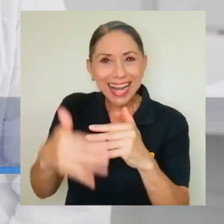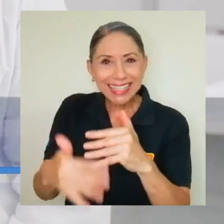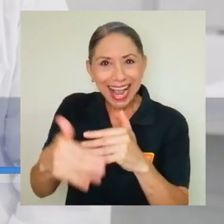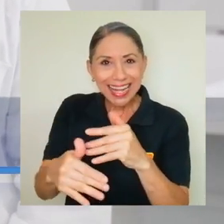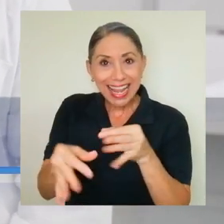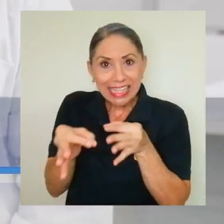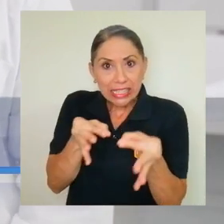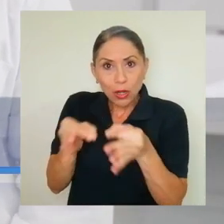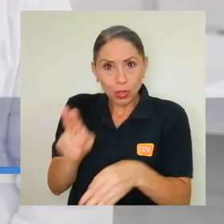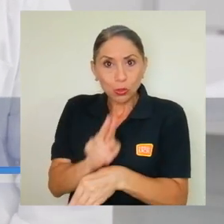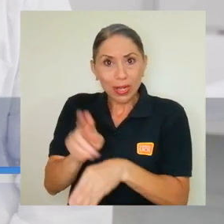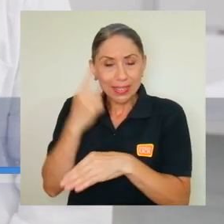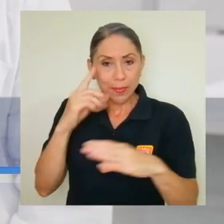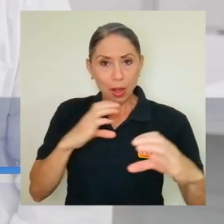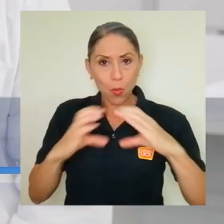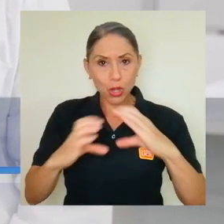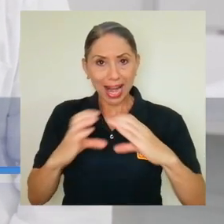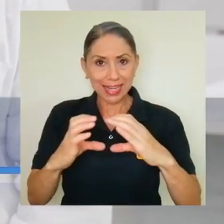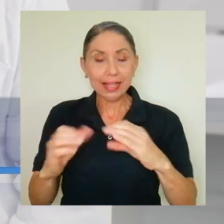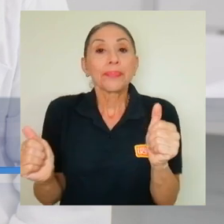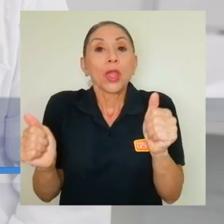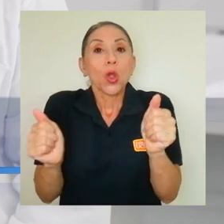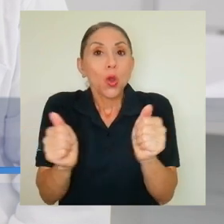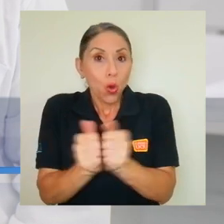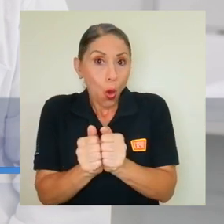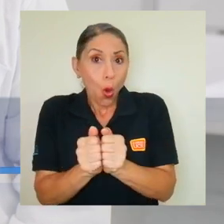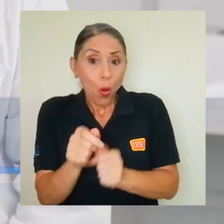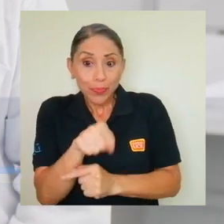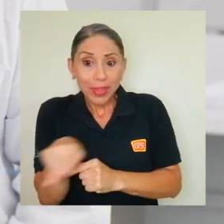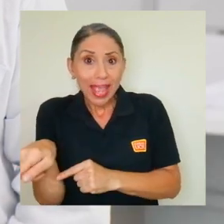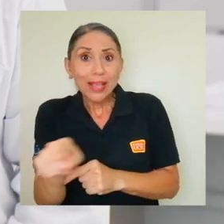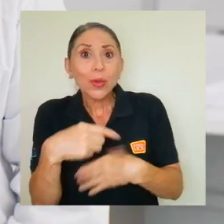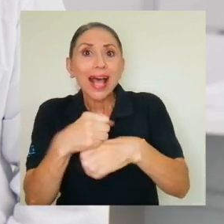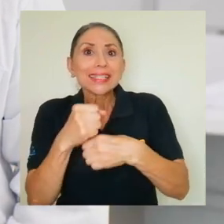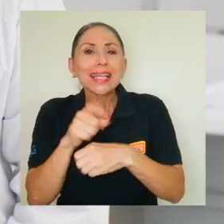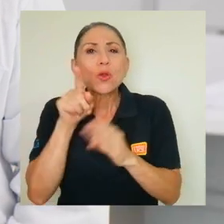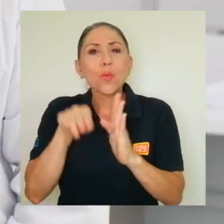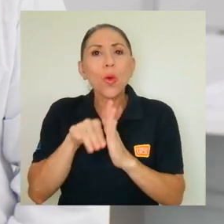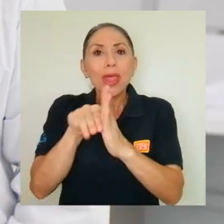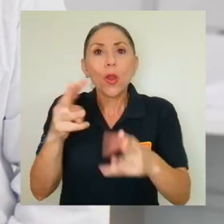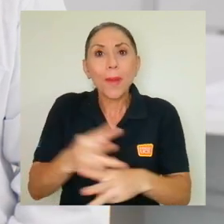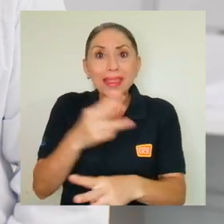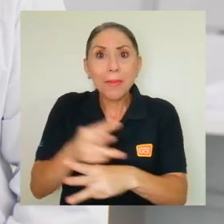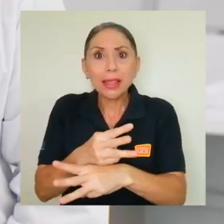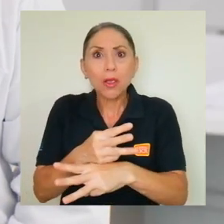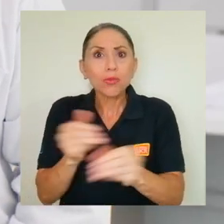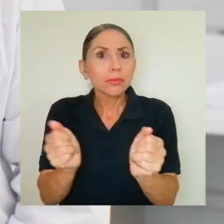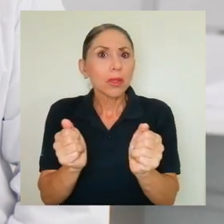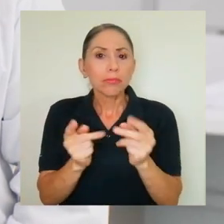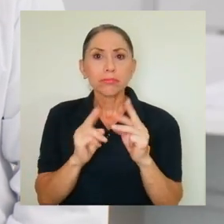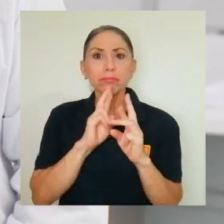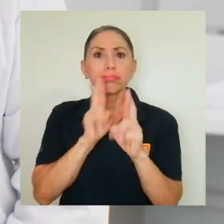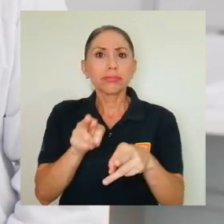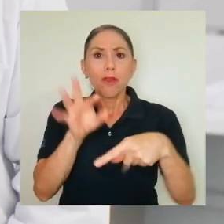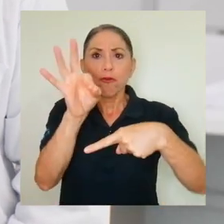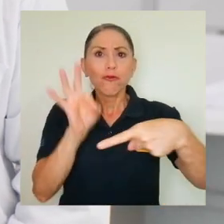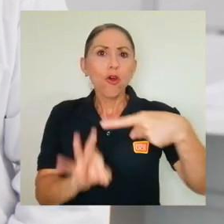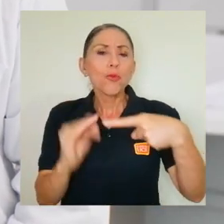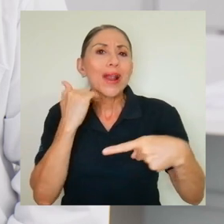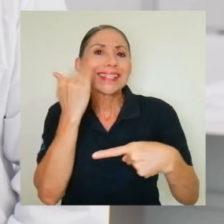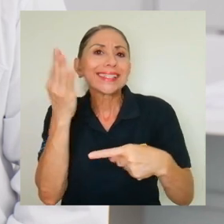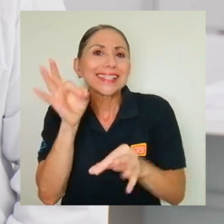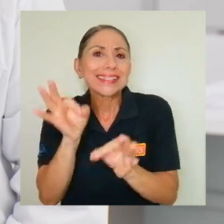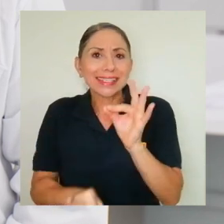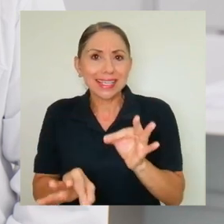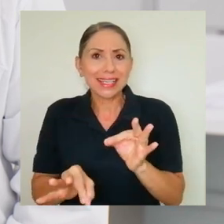comunicarse. Y en conjunto tomarlos para crear un modelo matemático que nos dio una fórmula muy sencilla, capaz